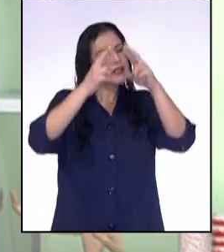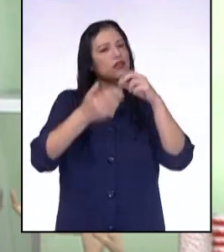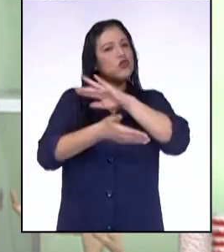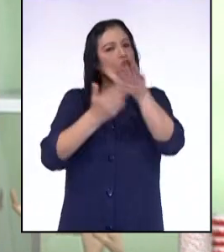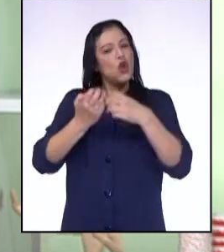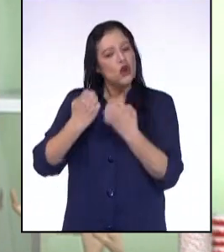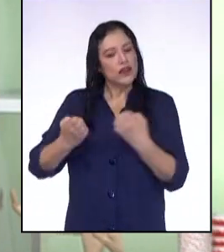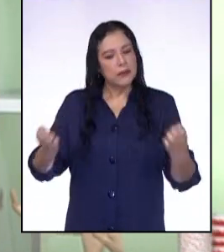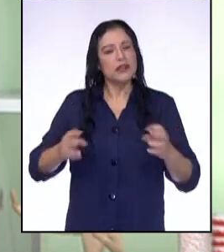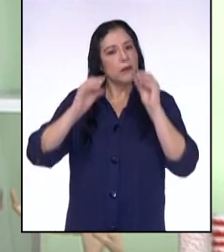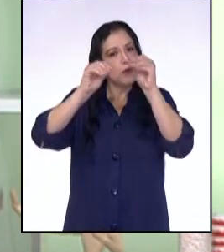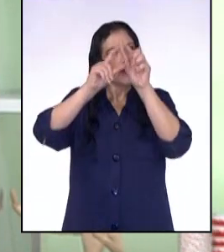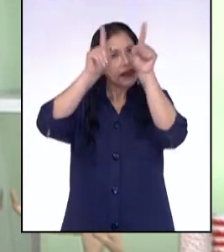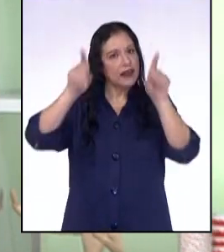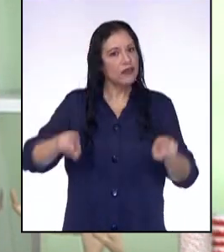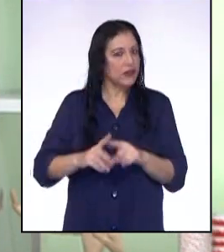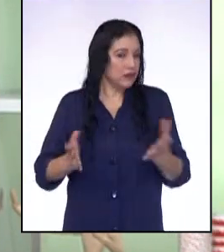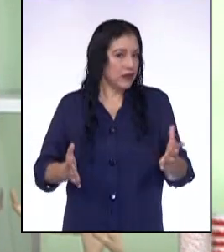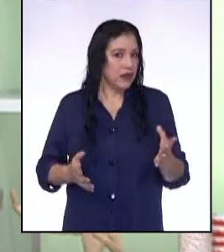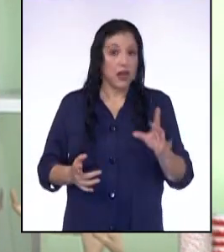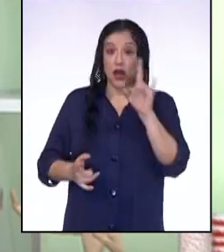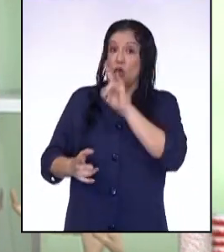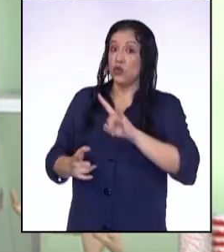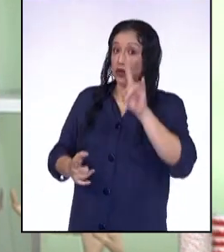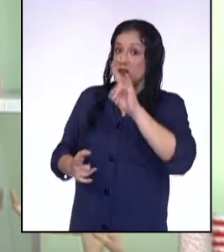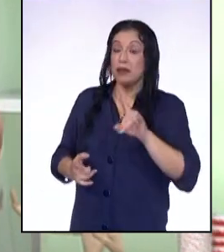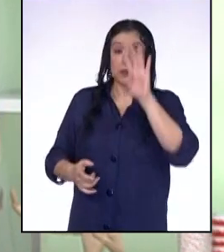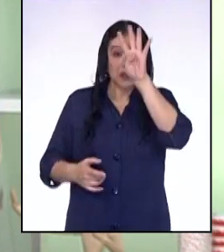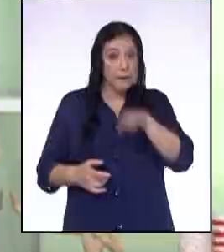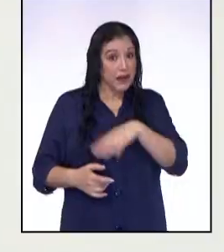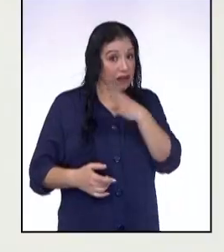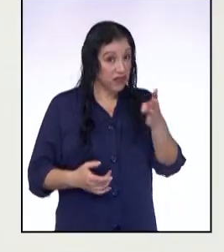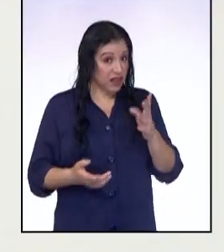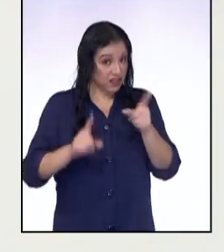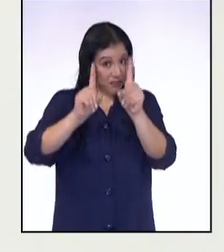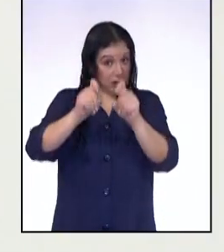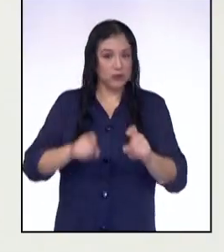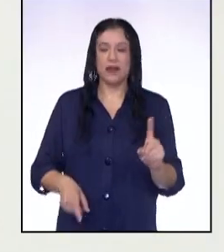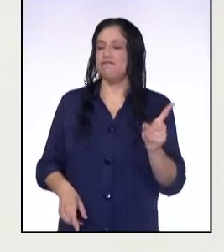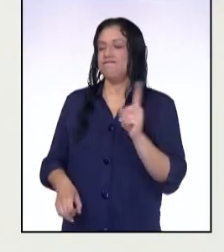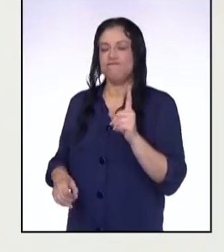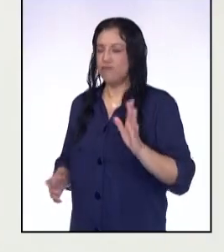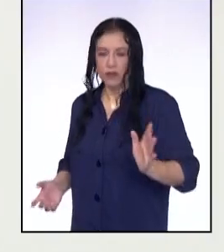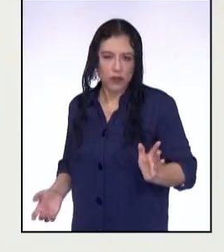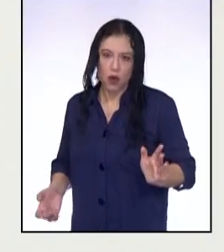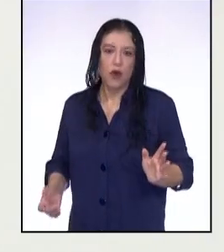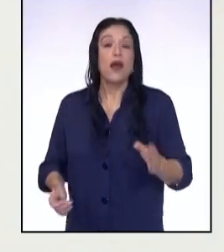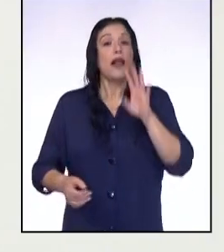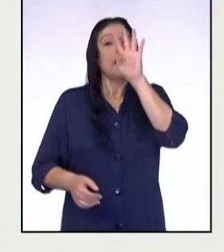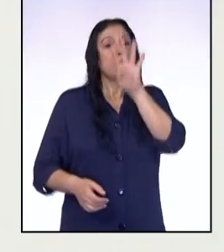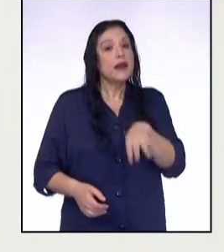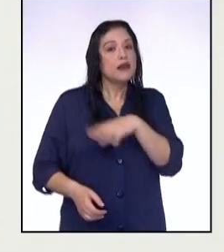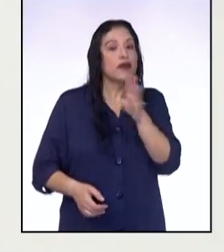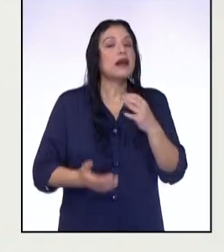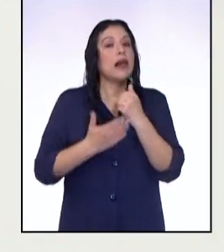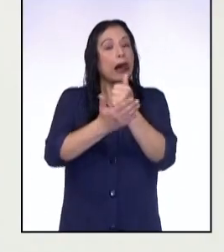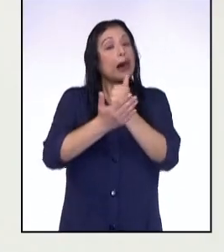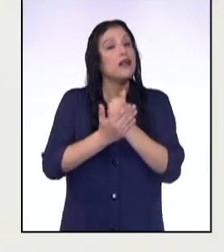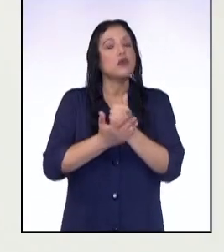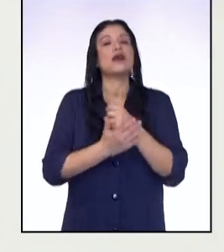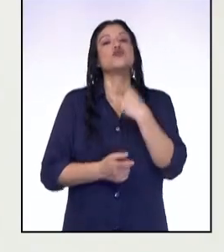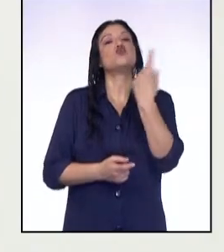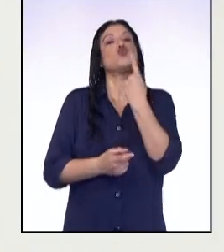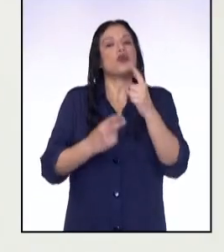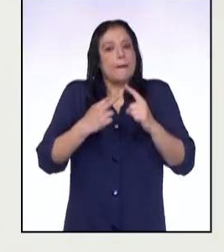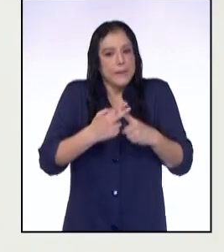que debemos poner en la infografía? ¿Utilizaremos el planificador para ello? Pues no, Junior. El planificador nos ayudará solo